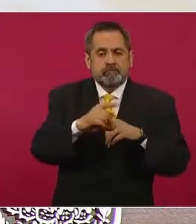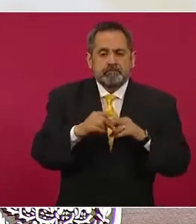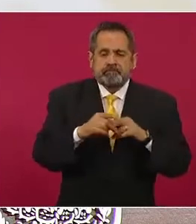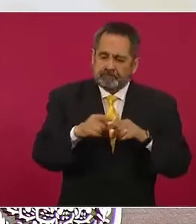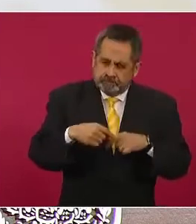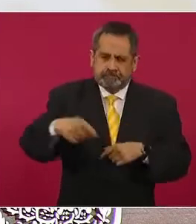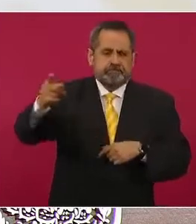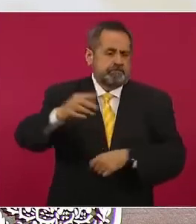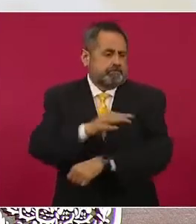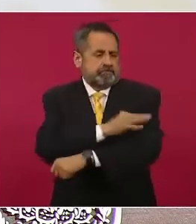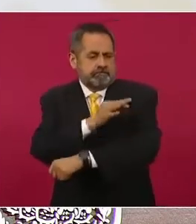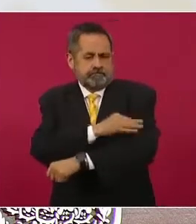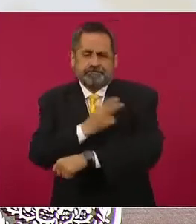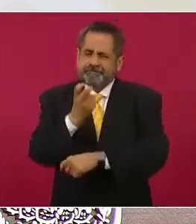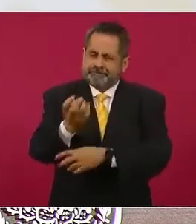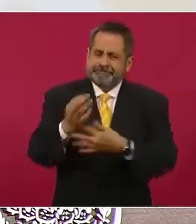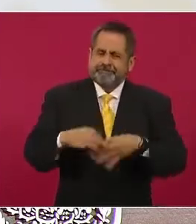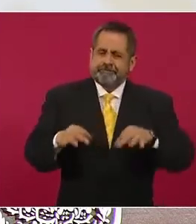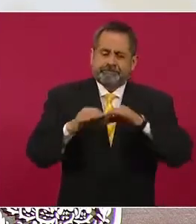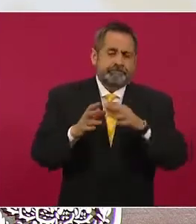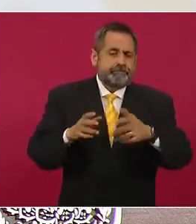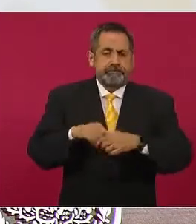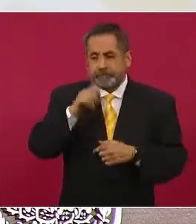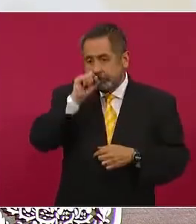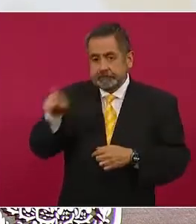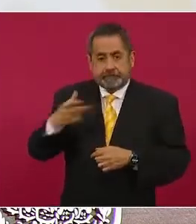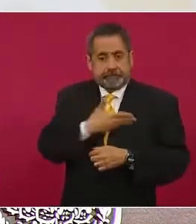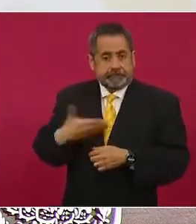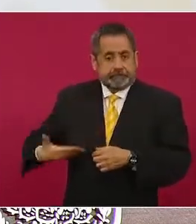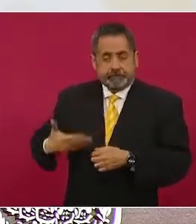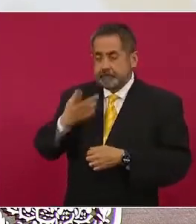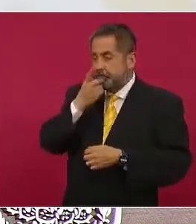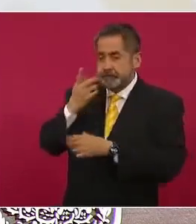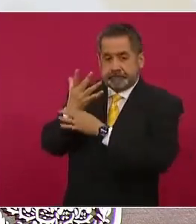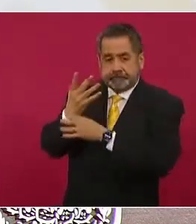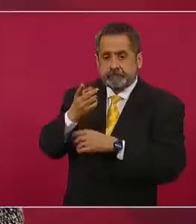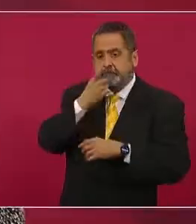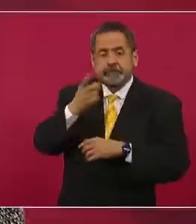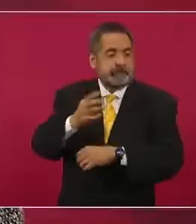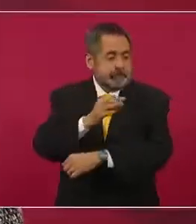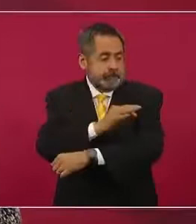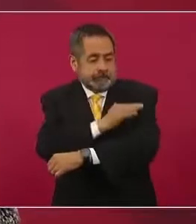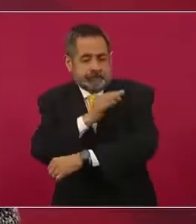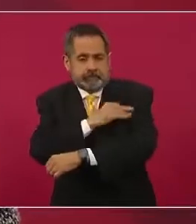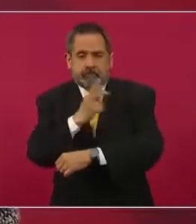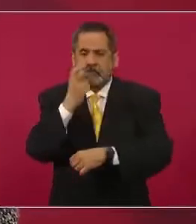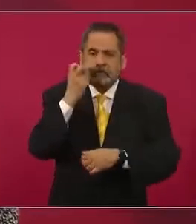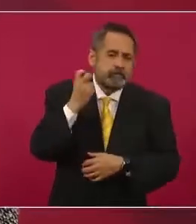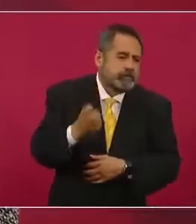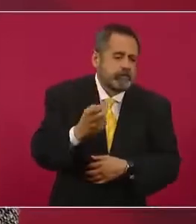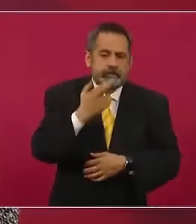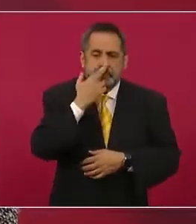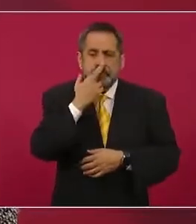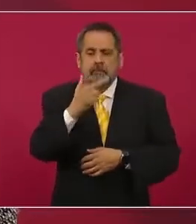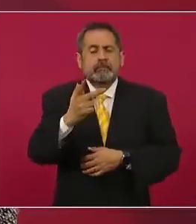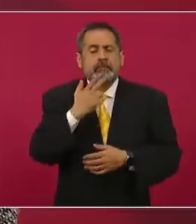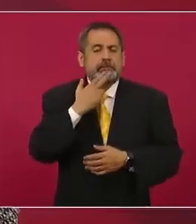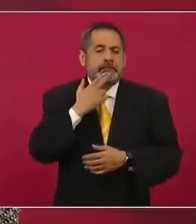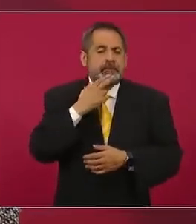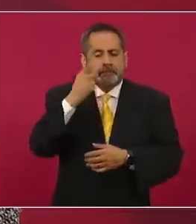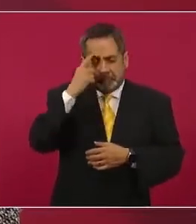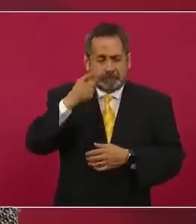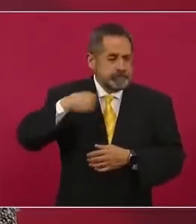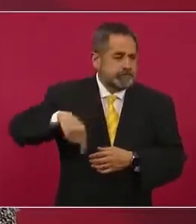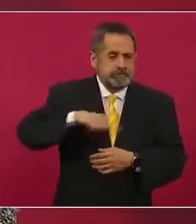vacunación. Indudablemente, y lo ha dicho también nuestro presidente, la vacunación es el mejor elemento que nos puede